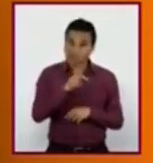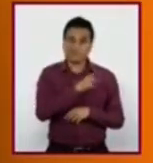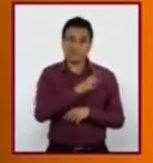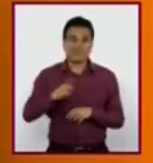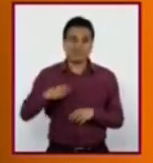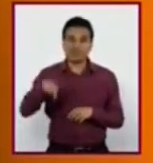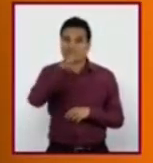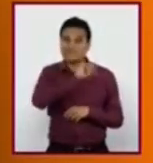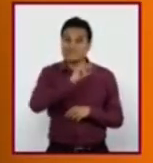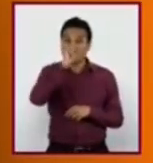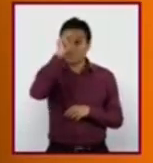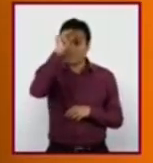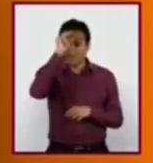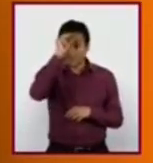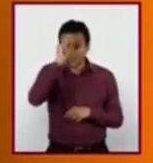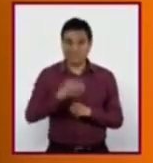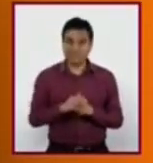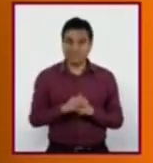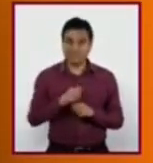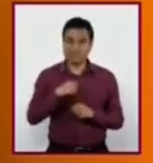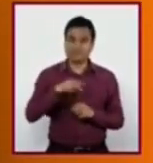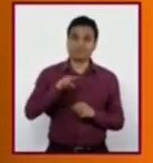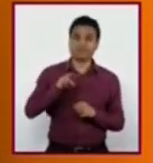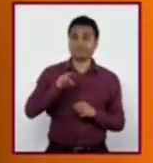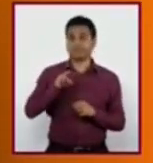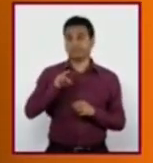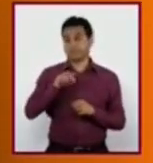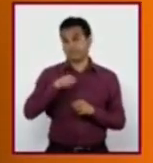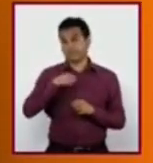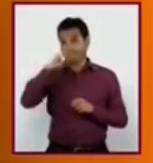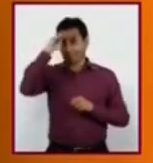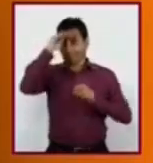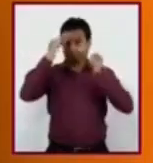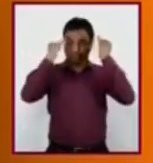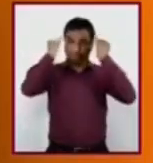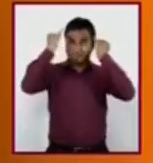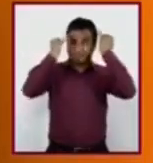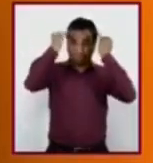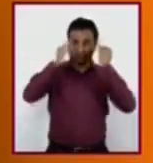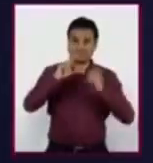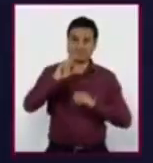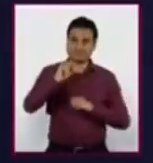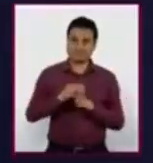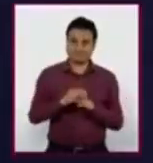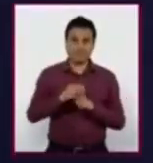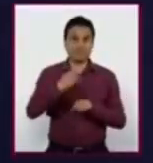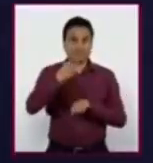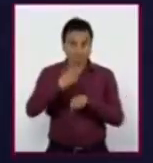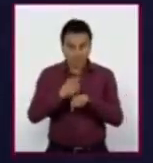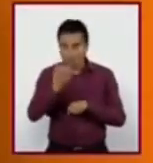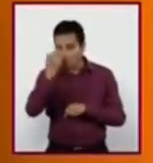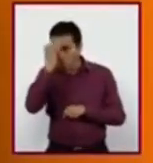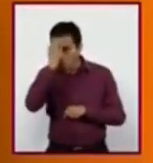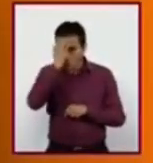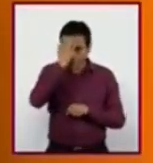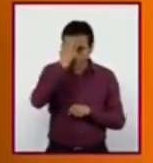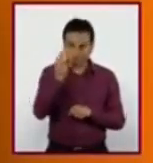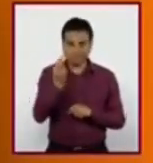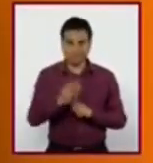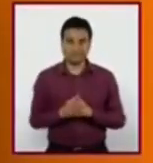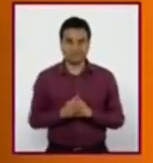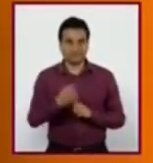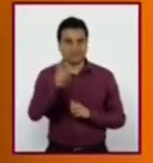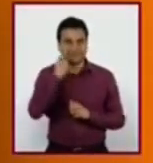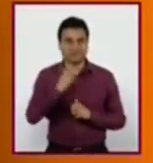inteligentes y no quedarnos con una primera impresión, sino hacernos de una opinión fundamentada. Ahora veamos el